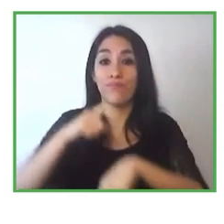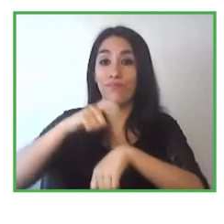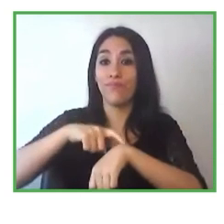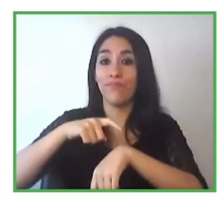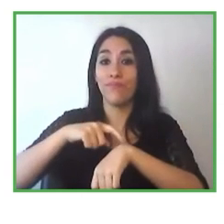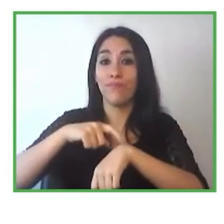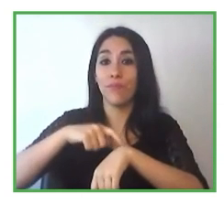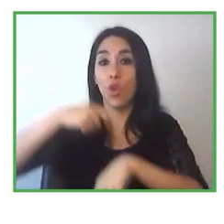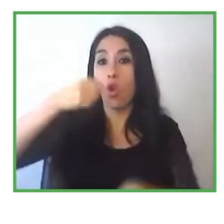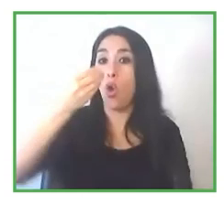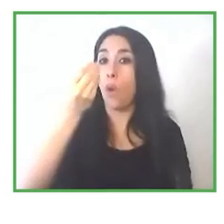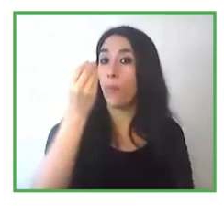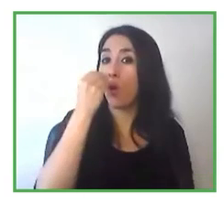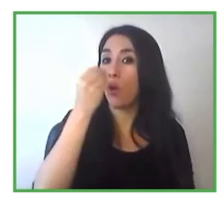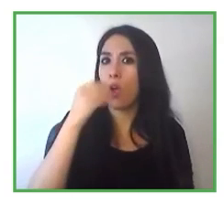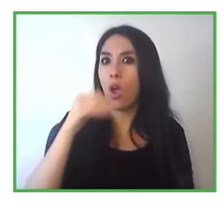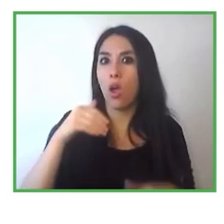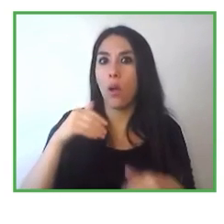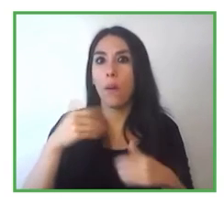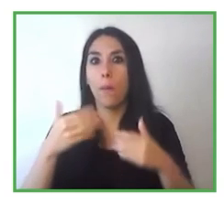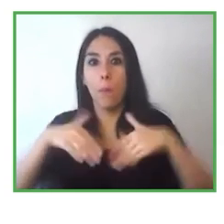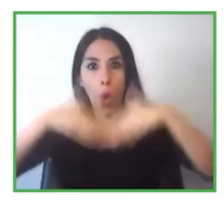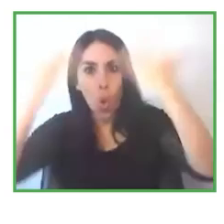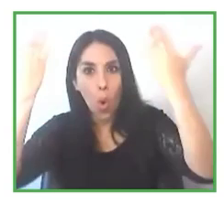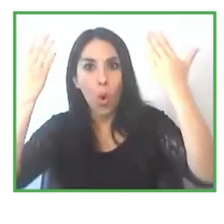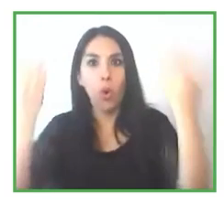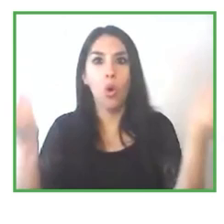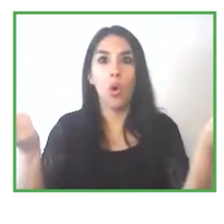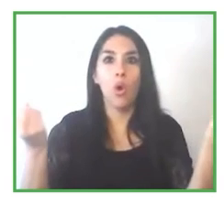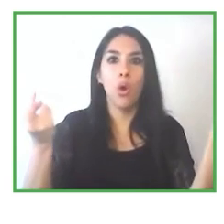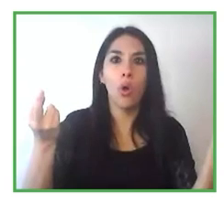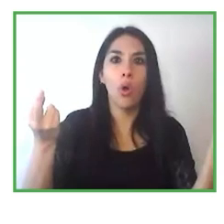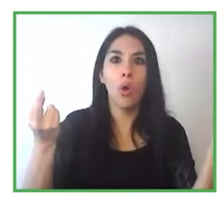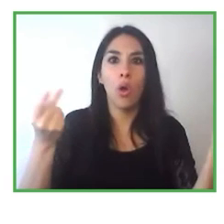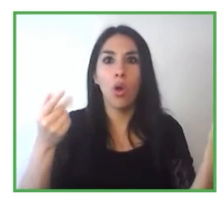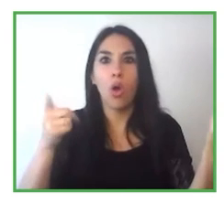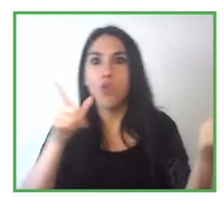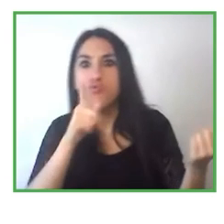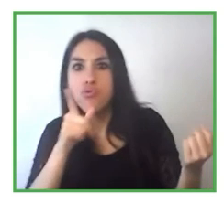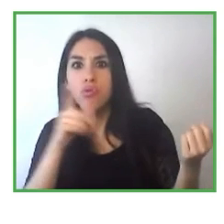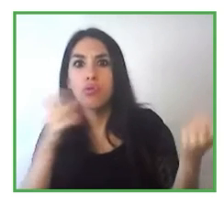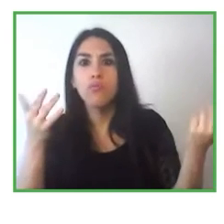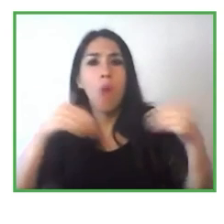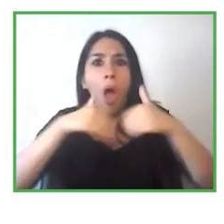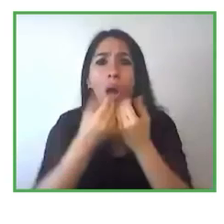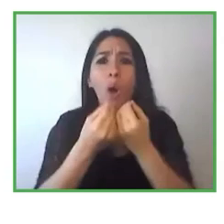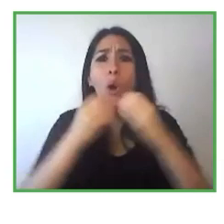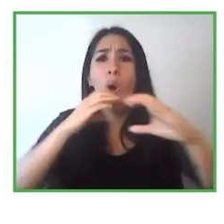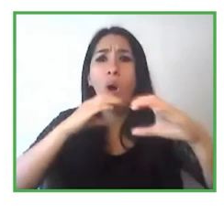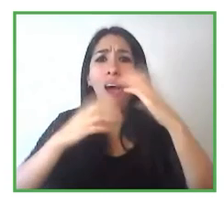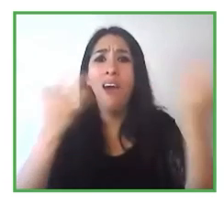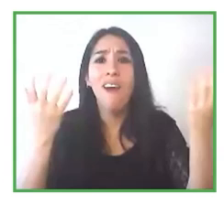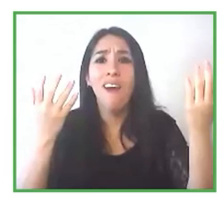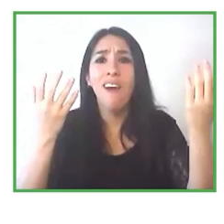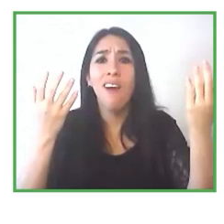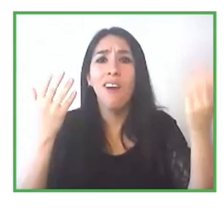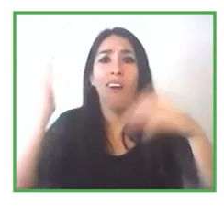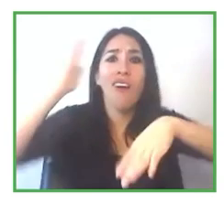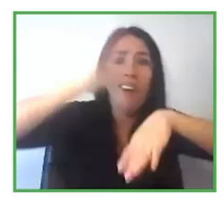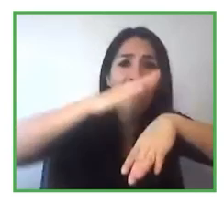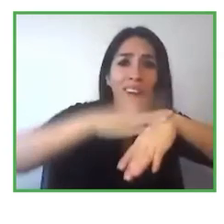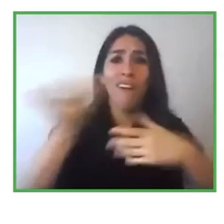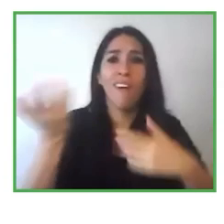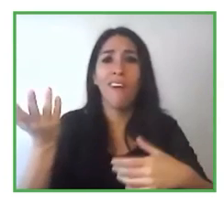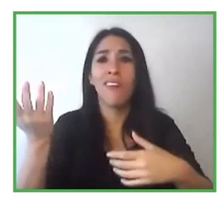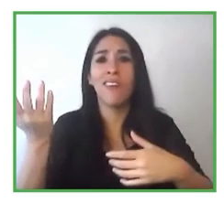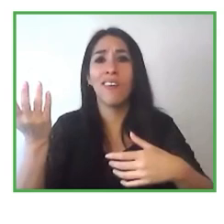desayuno almuerzo café de la tarde no sabía cómo solicitarles o cómo indicarles que tenían que dirigirse al comedor